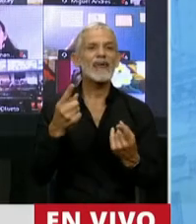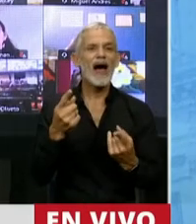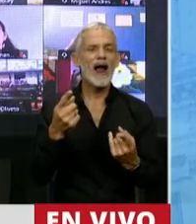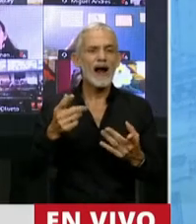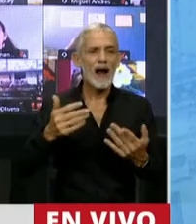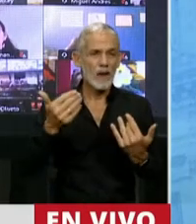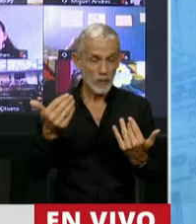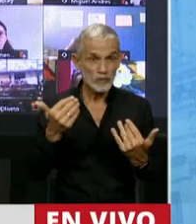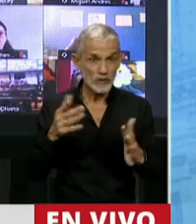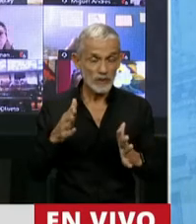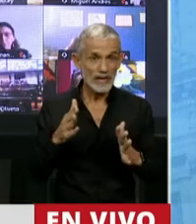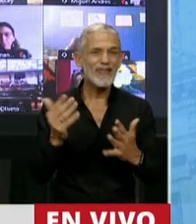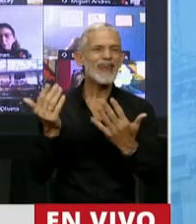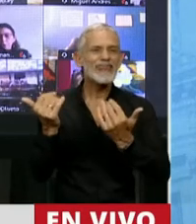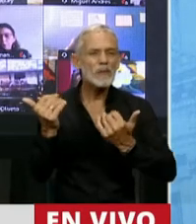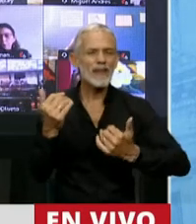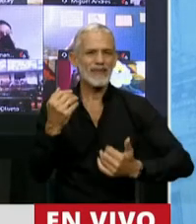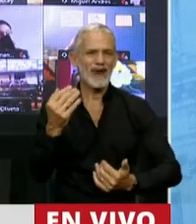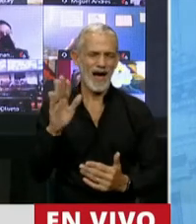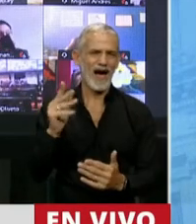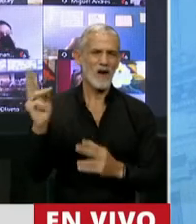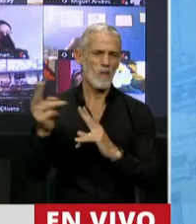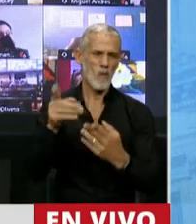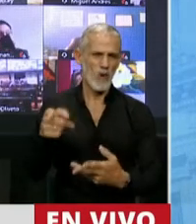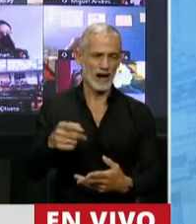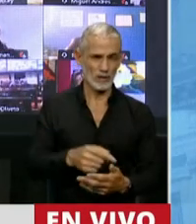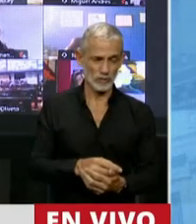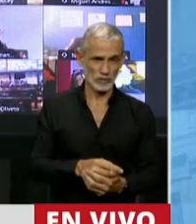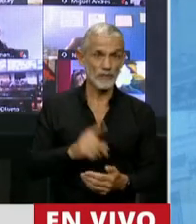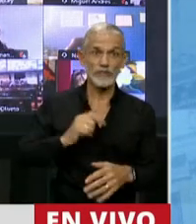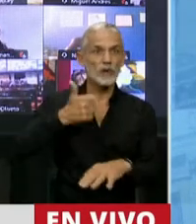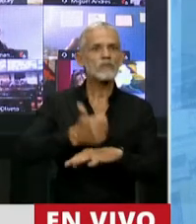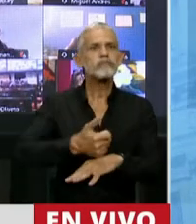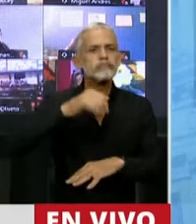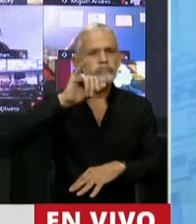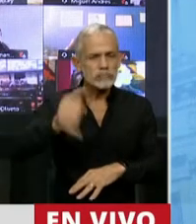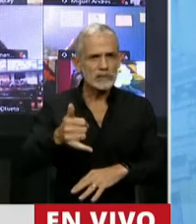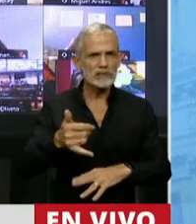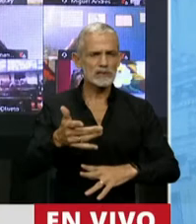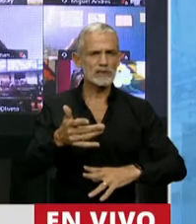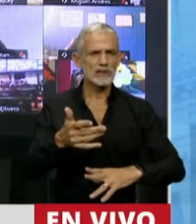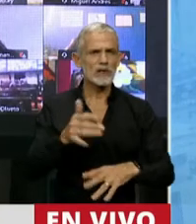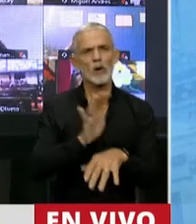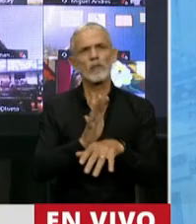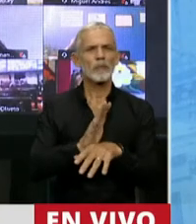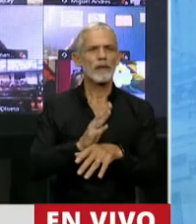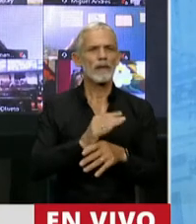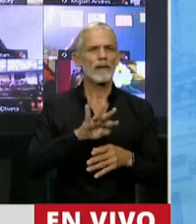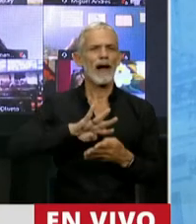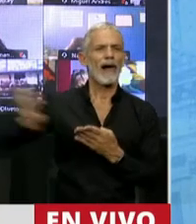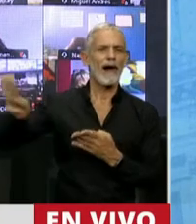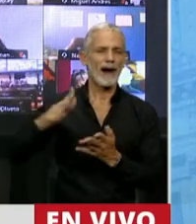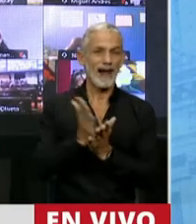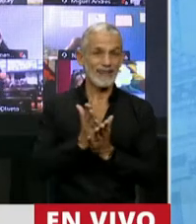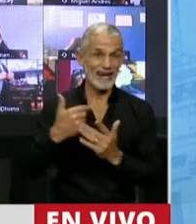la posibilidad de despedir a sus muertos. Acá vamos a estar. No nos van a cercenar estos